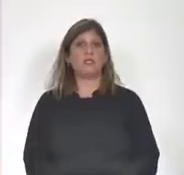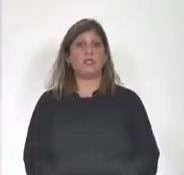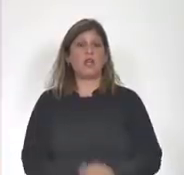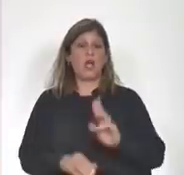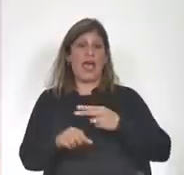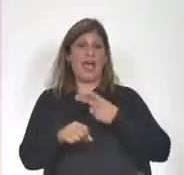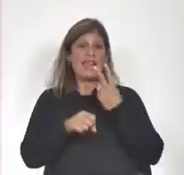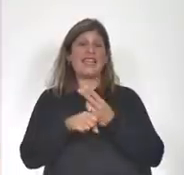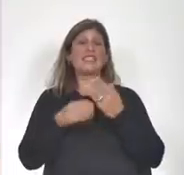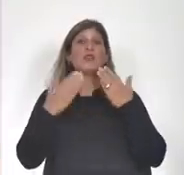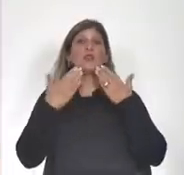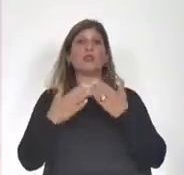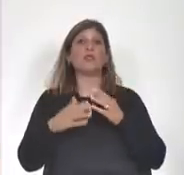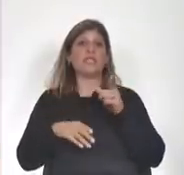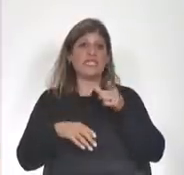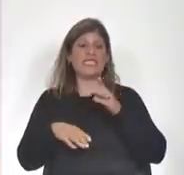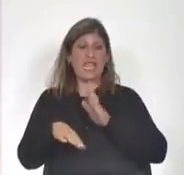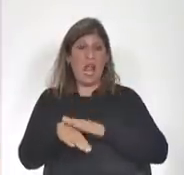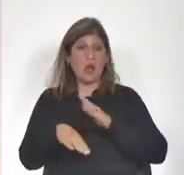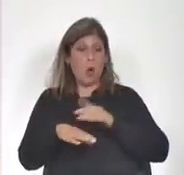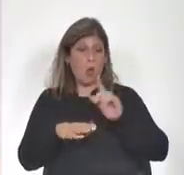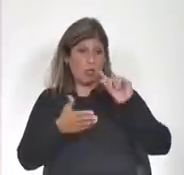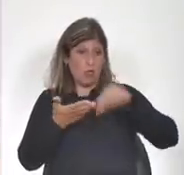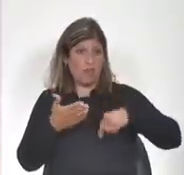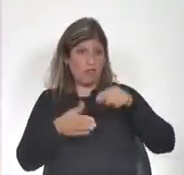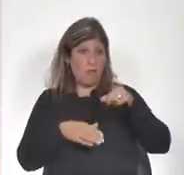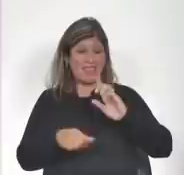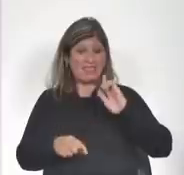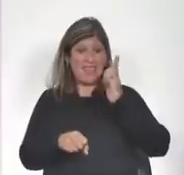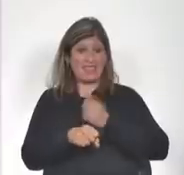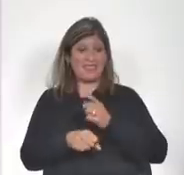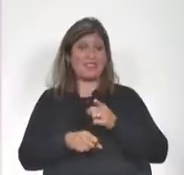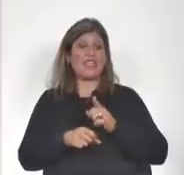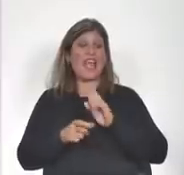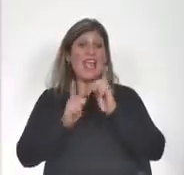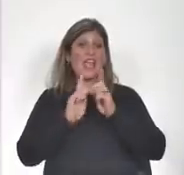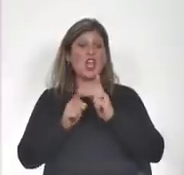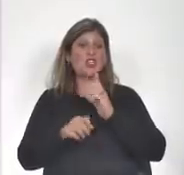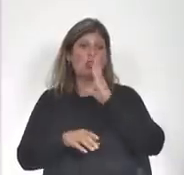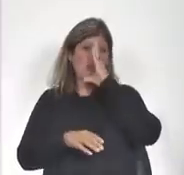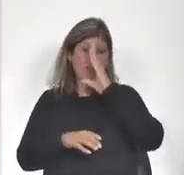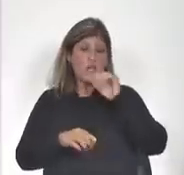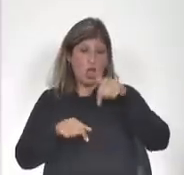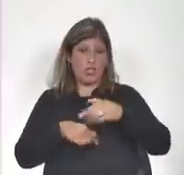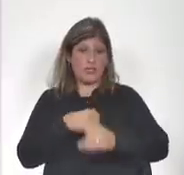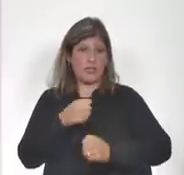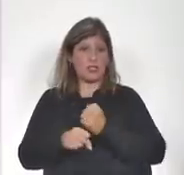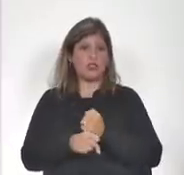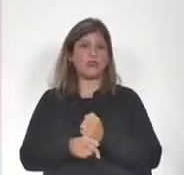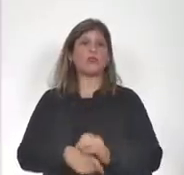la segunda pregunta es si al momento de firmar la resolución es decir el 11 de febrero de este año